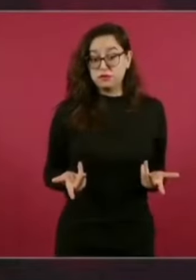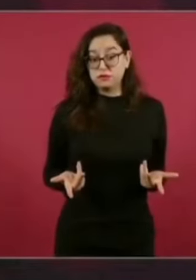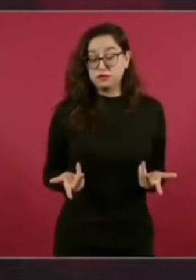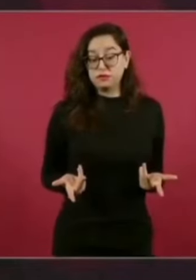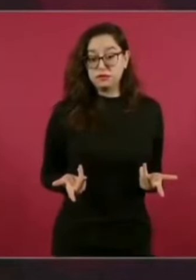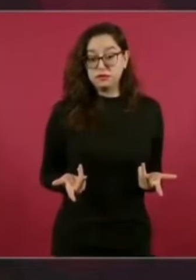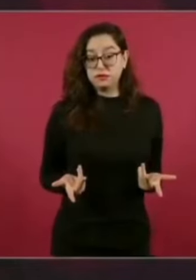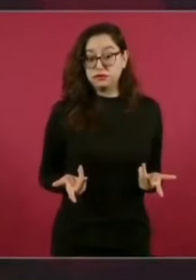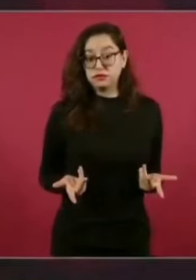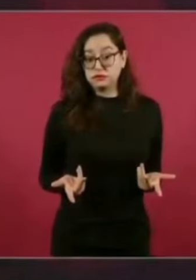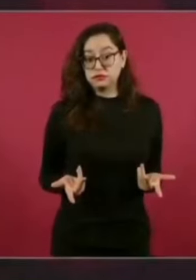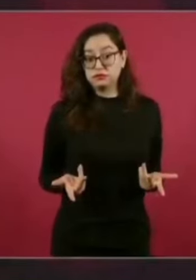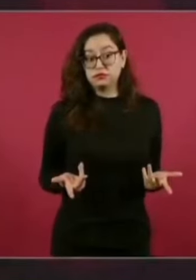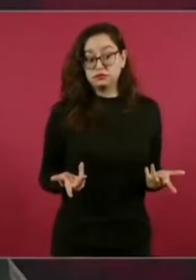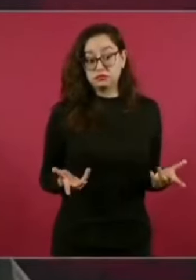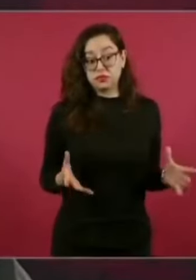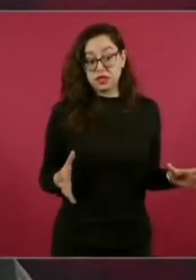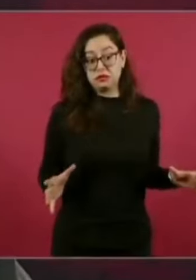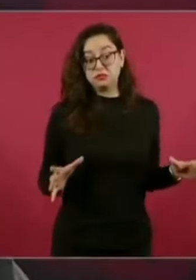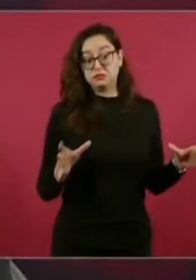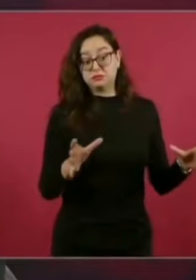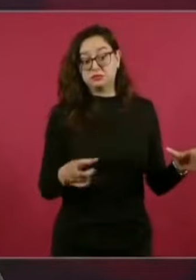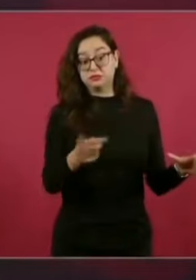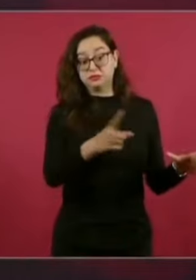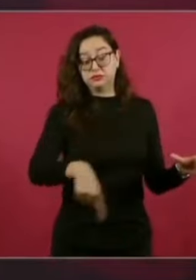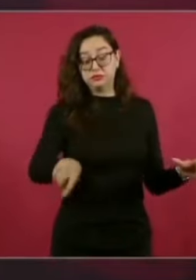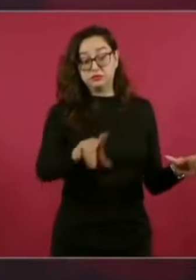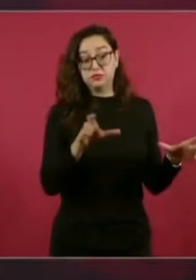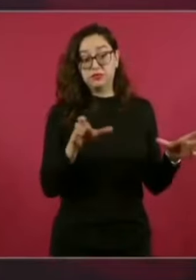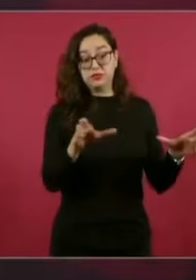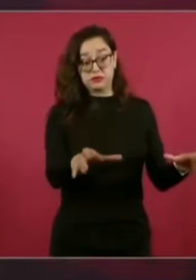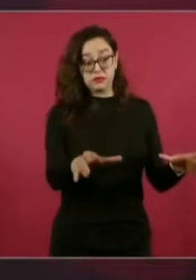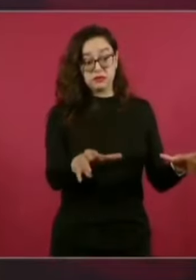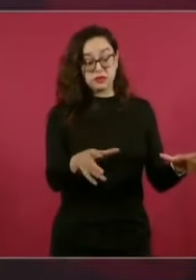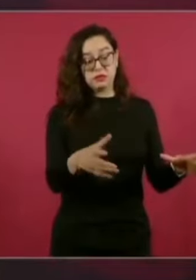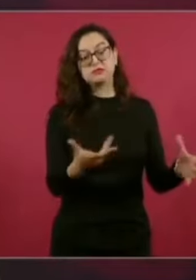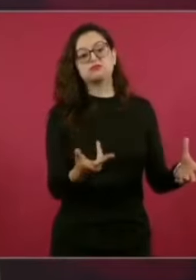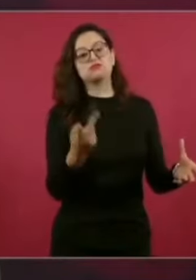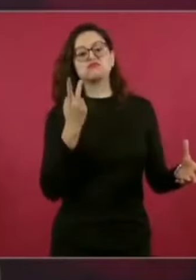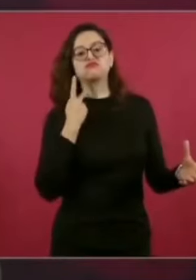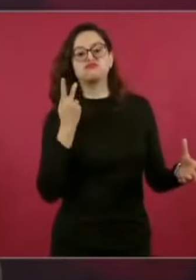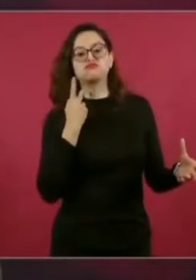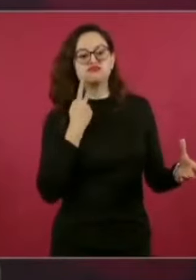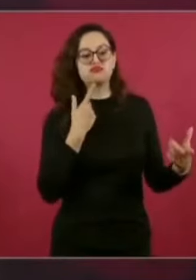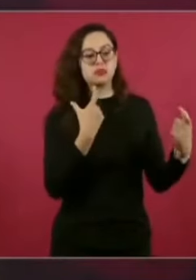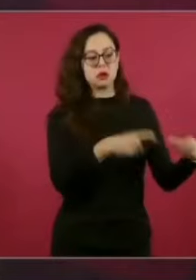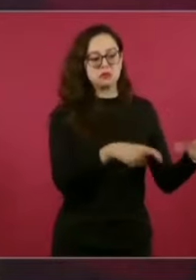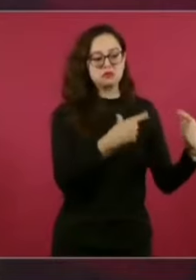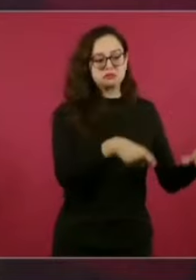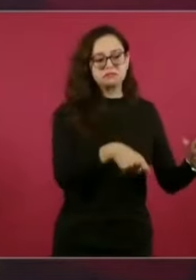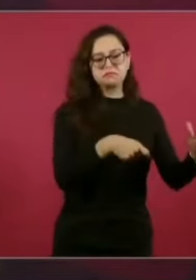que los usaron, claro. Les pagaron, porque eso cuesta,